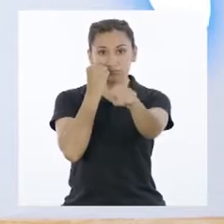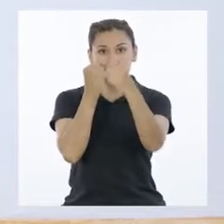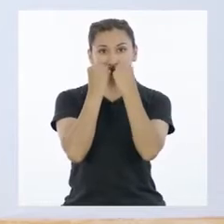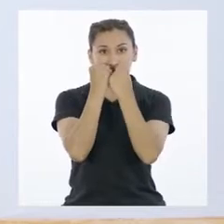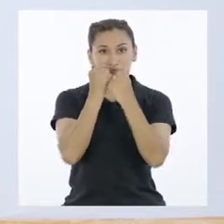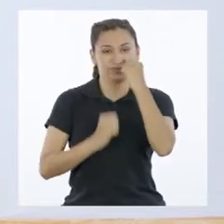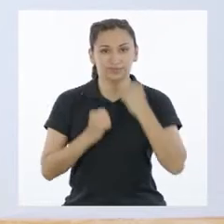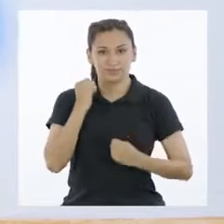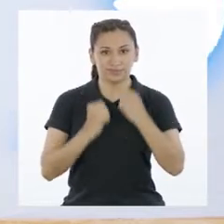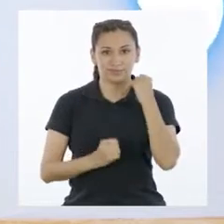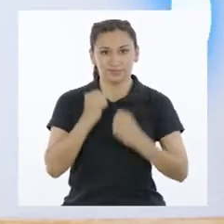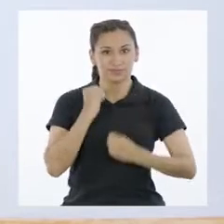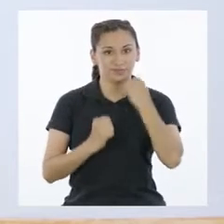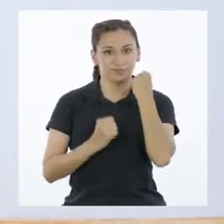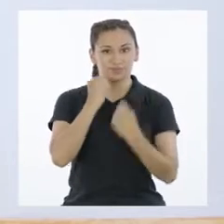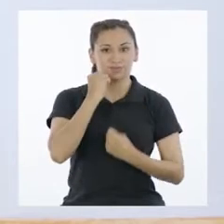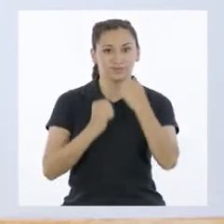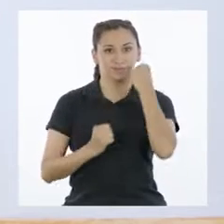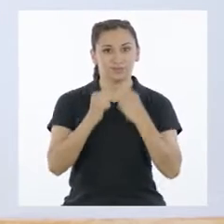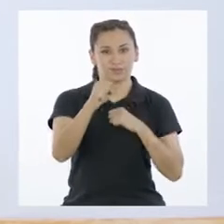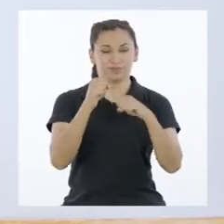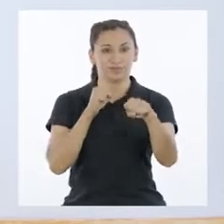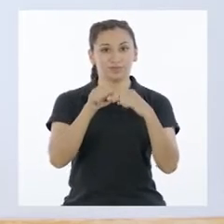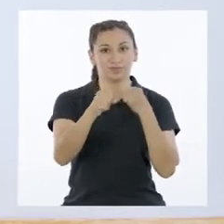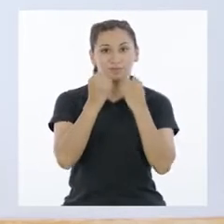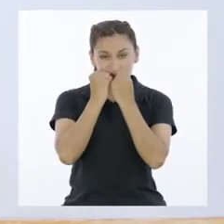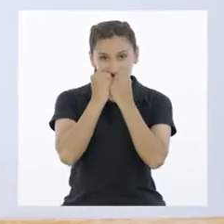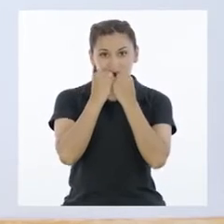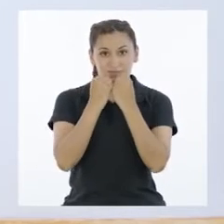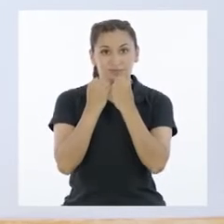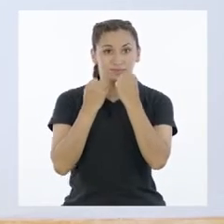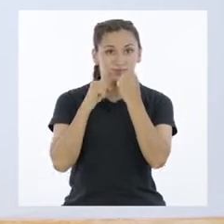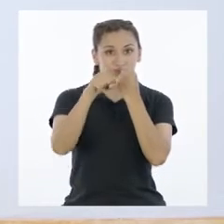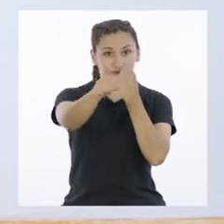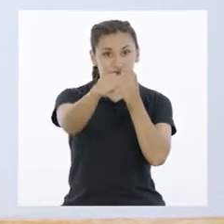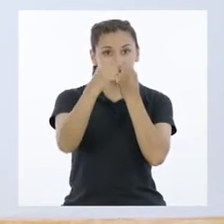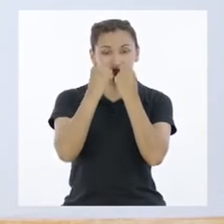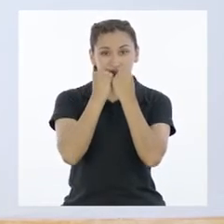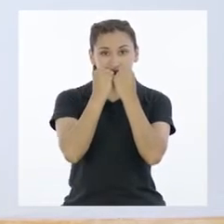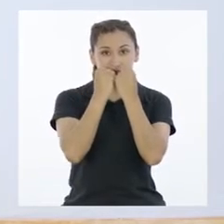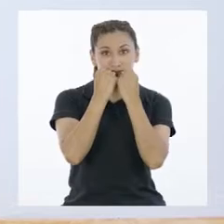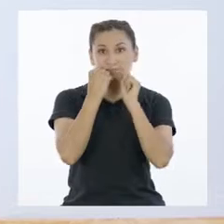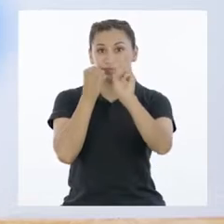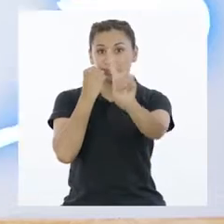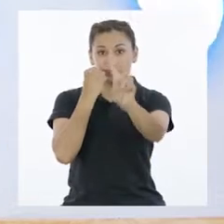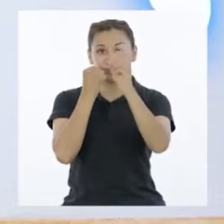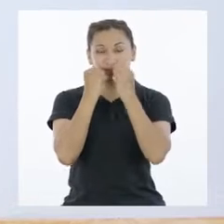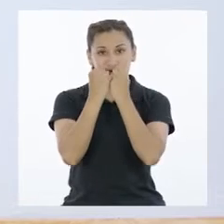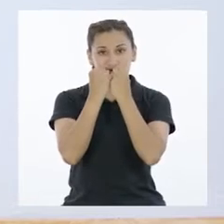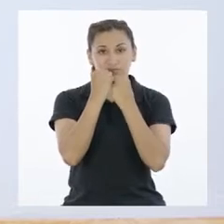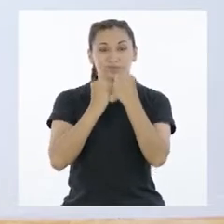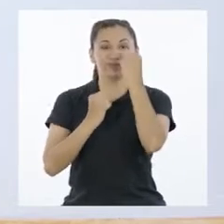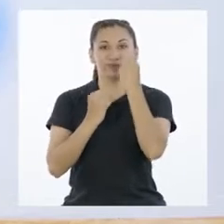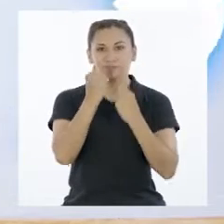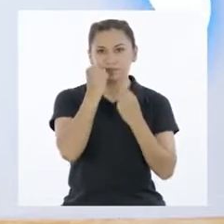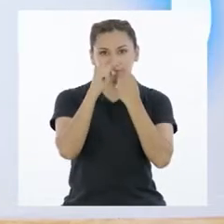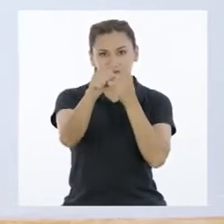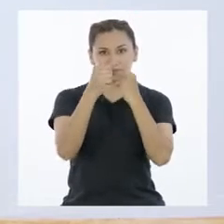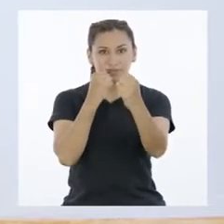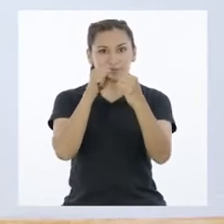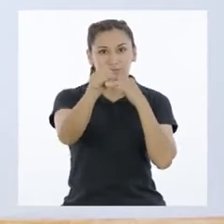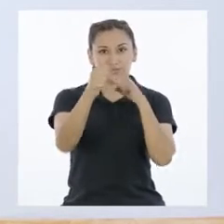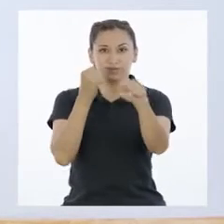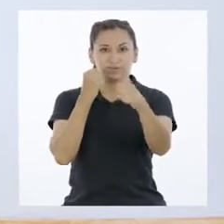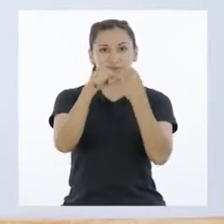Uno. Y. Dos. Y. Corro. Corro. Eso es. Y. Uno. Y. Dos.